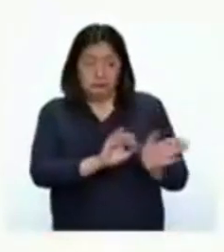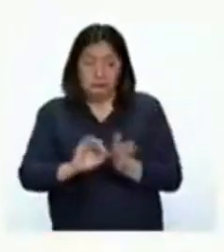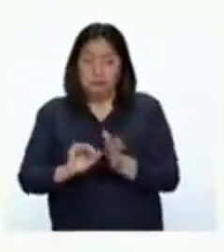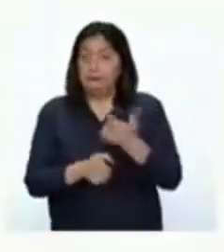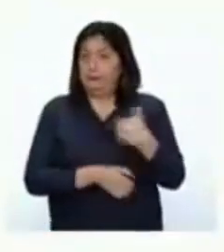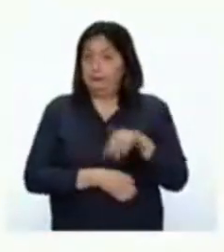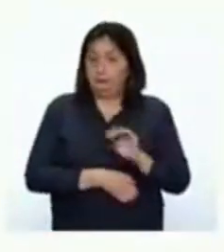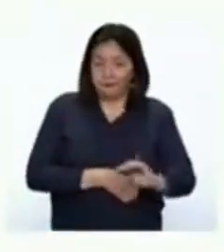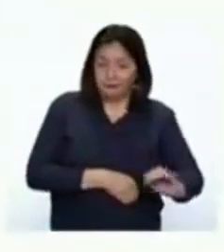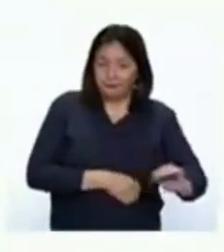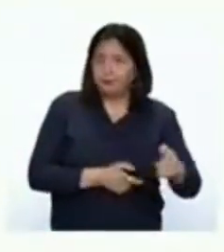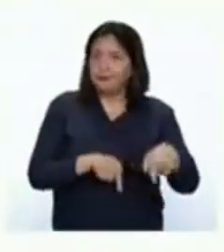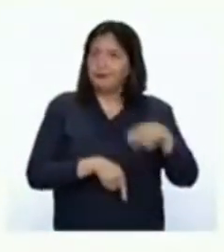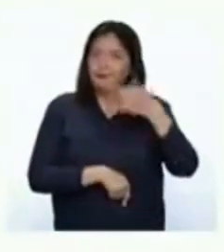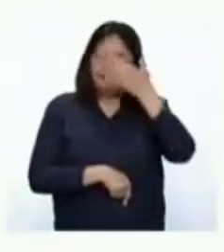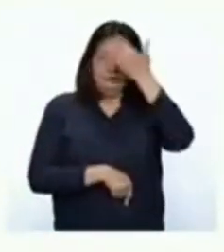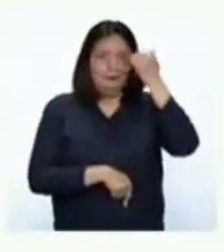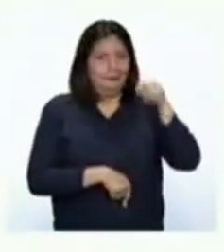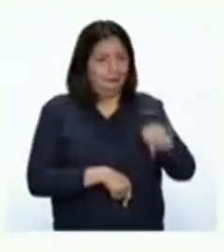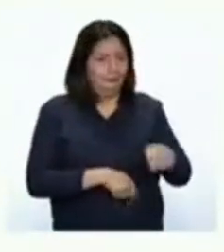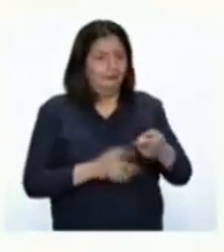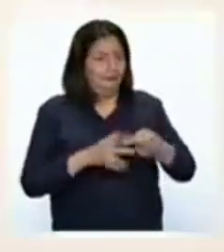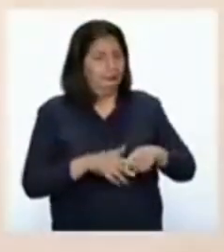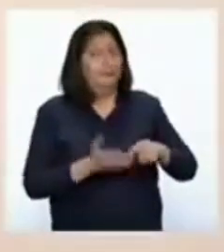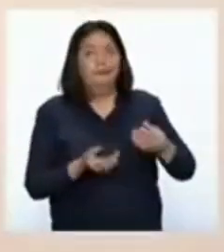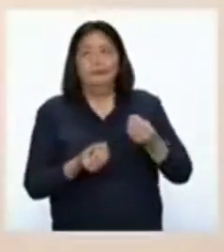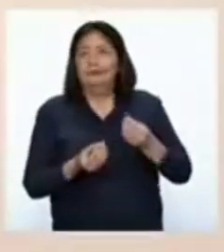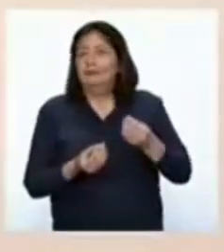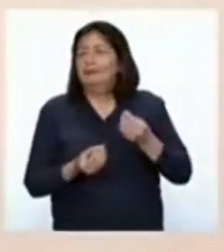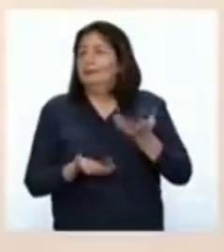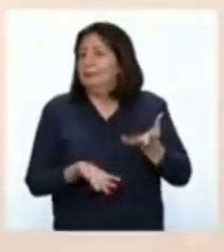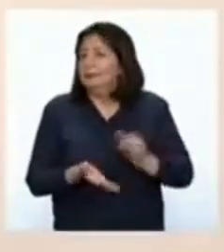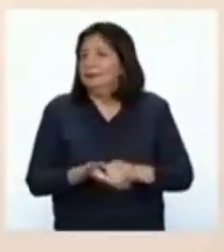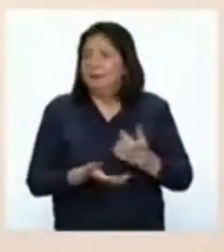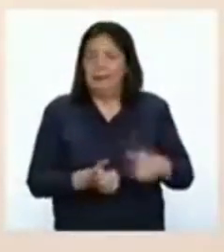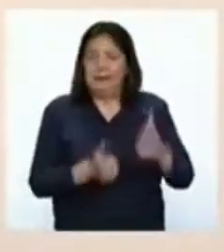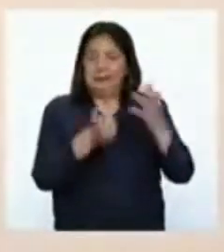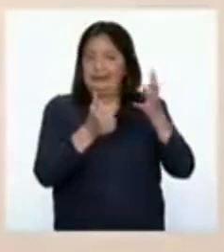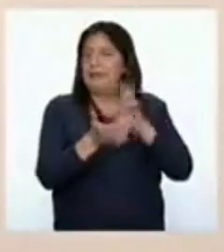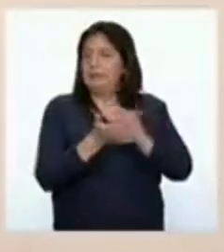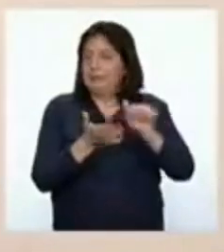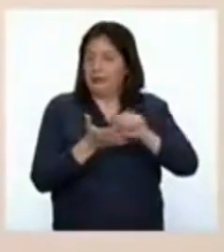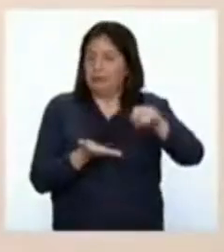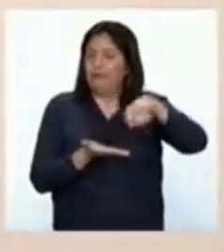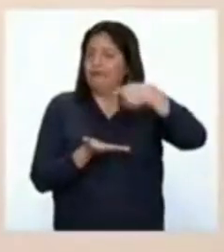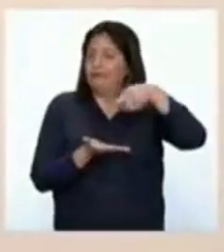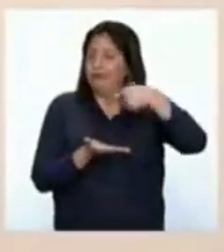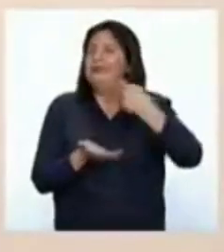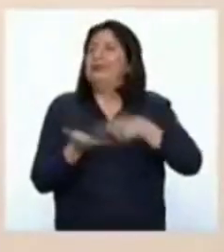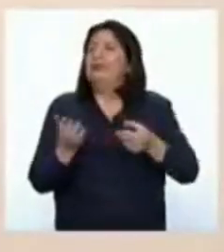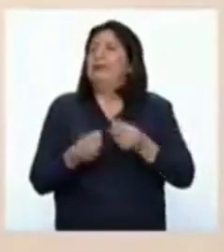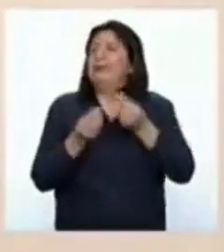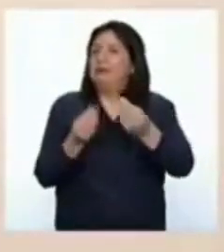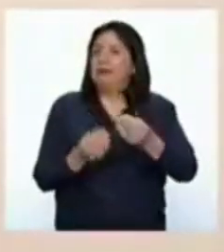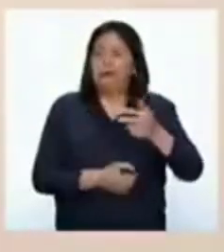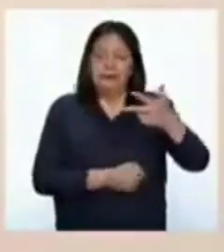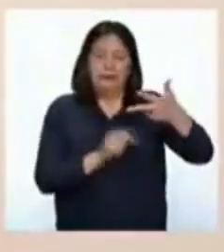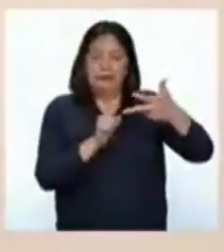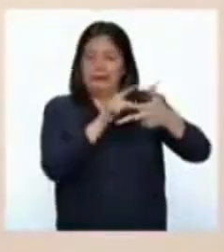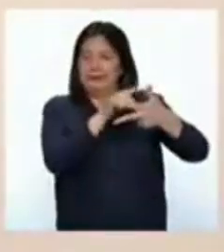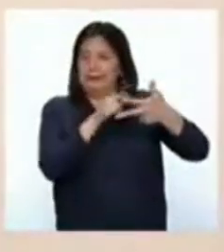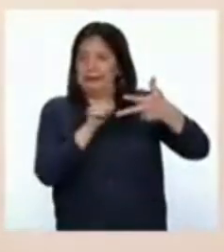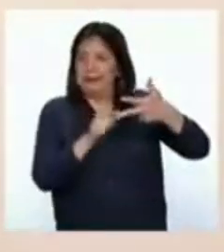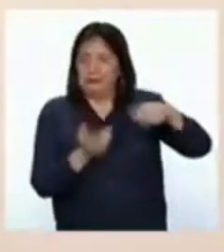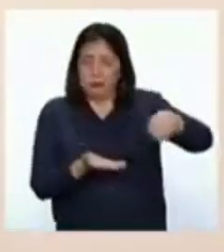para nuestros pequeñines, no nos olvidemos que ellos inician la alimentación complementaria al sexto mes. ¿Qué le vamos a ofrecer? Tres cucharadas de